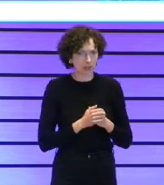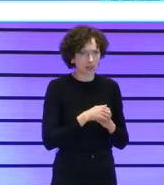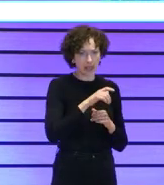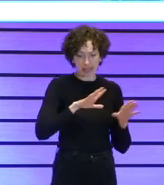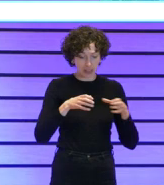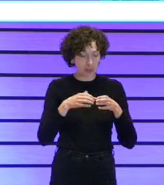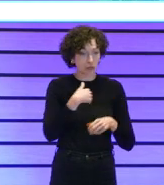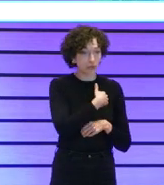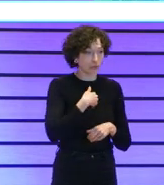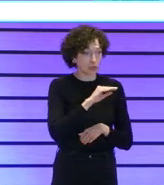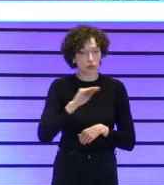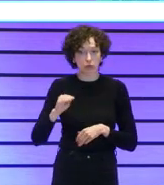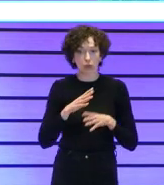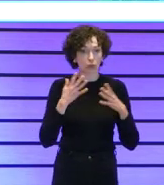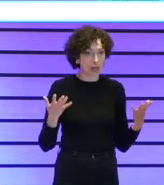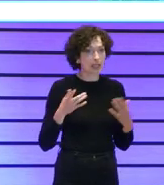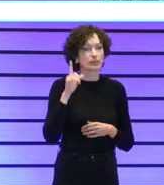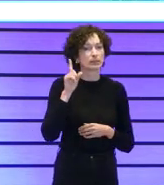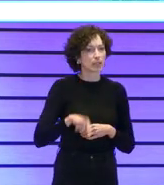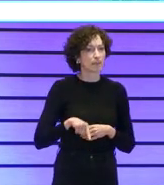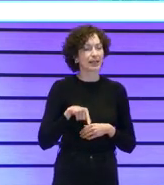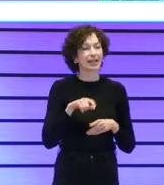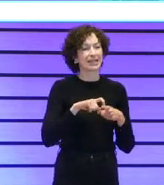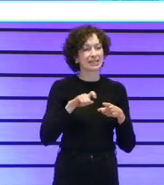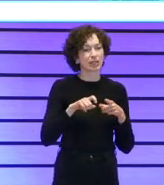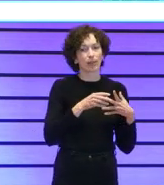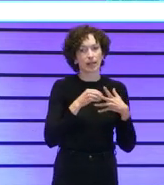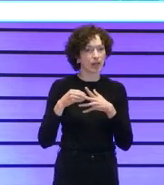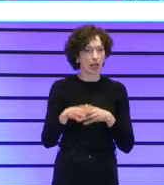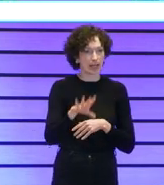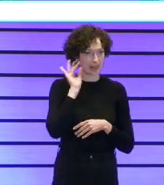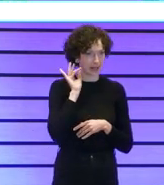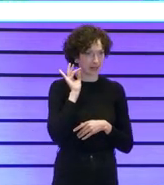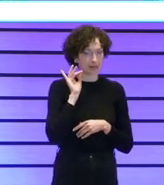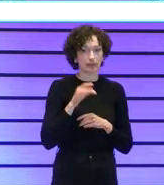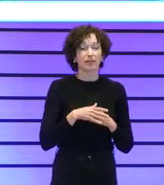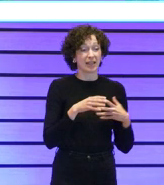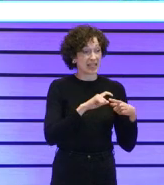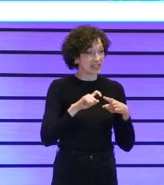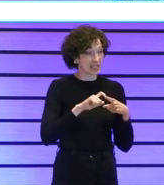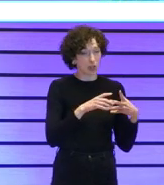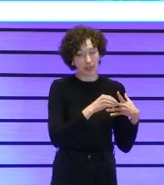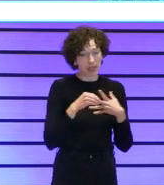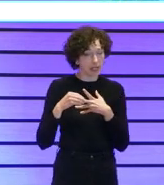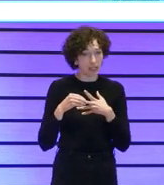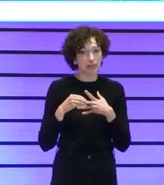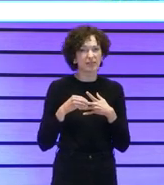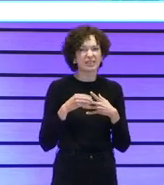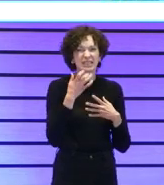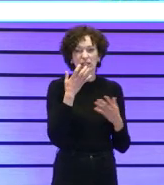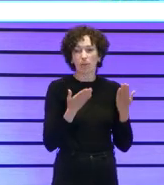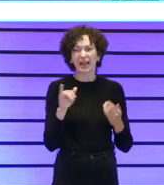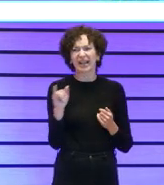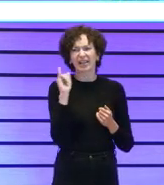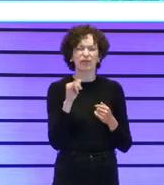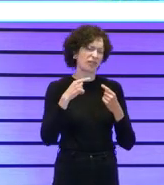de los equipos y por supuesto elegir un estilo de liderazgo un estilo de liderazgo que sea diferente a jefear no es